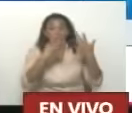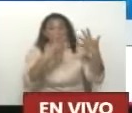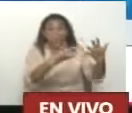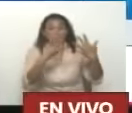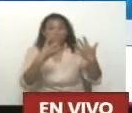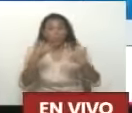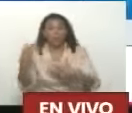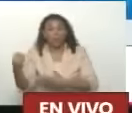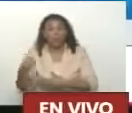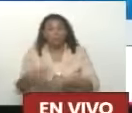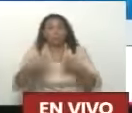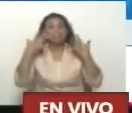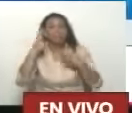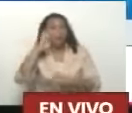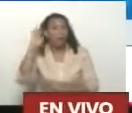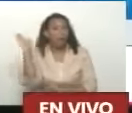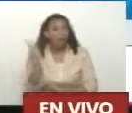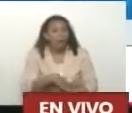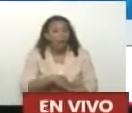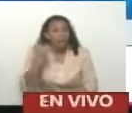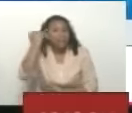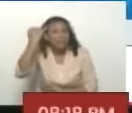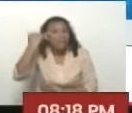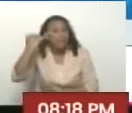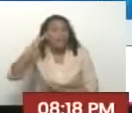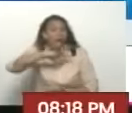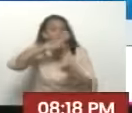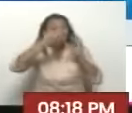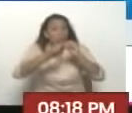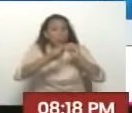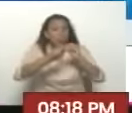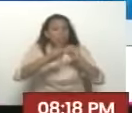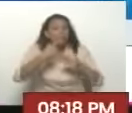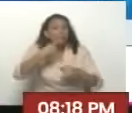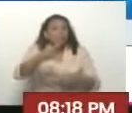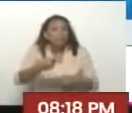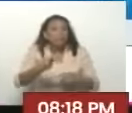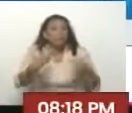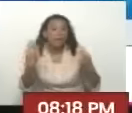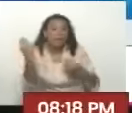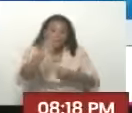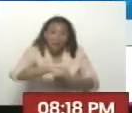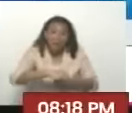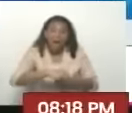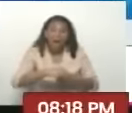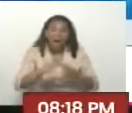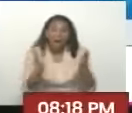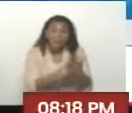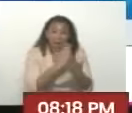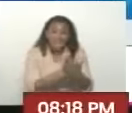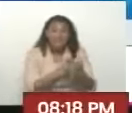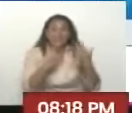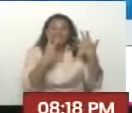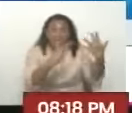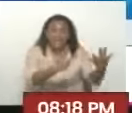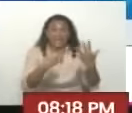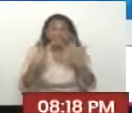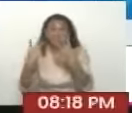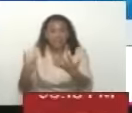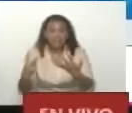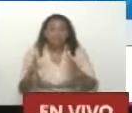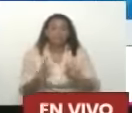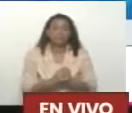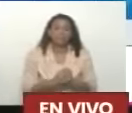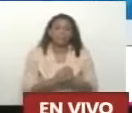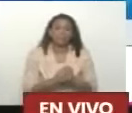Una guarada ¿Verdad? Y después Dice En la página 77 Más adelante Me estoy ahorrando Página